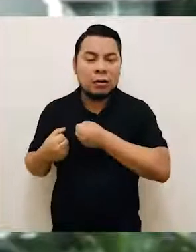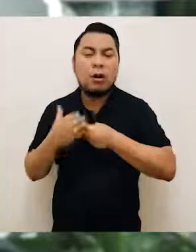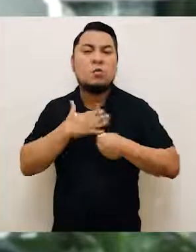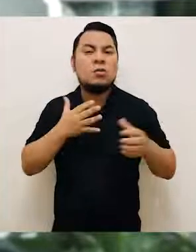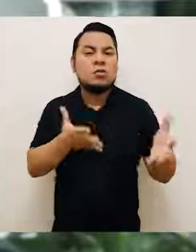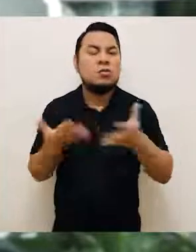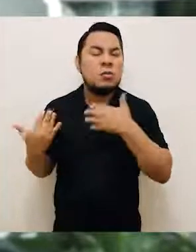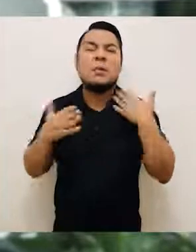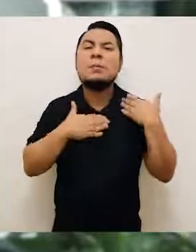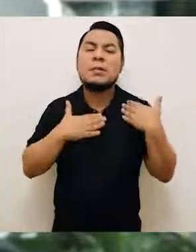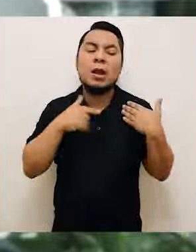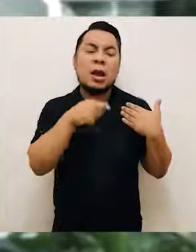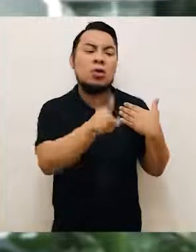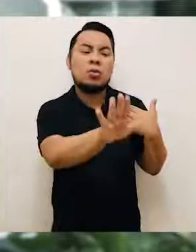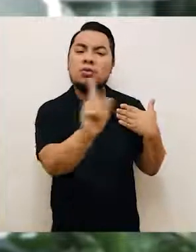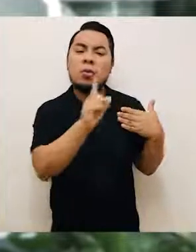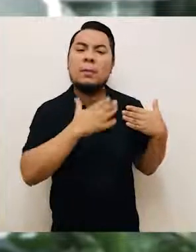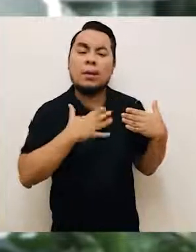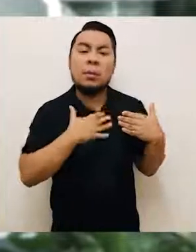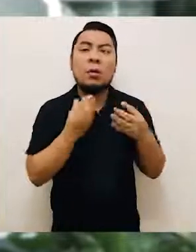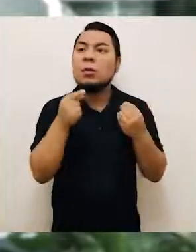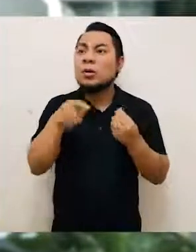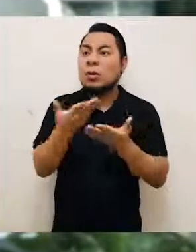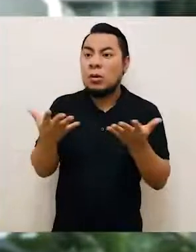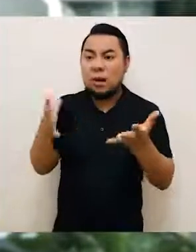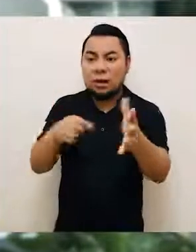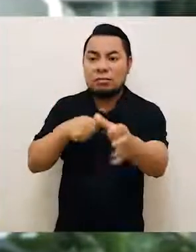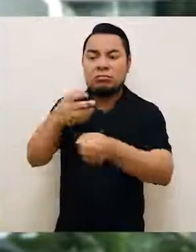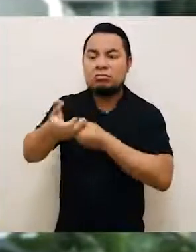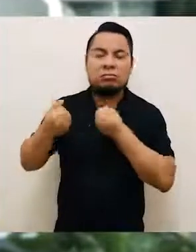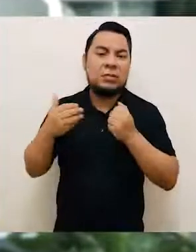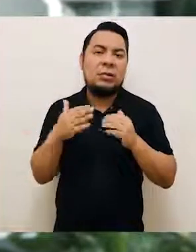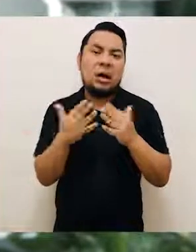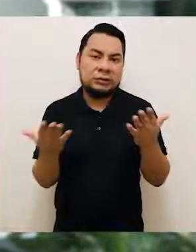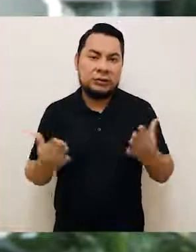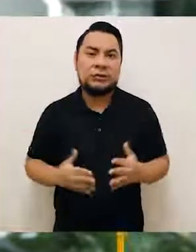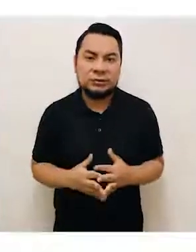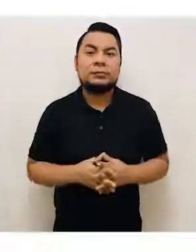ambos, o utiliza, desaparece objetos personales.